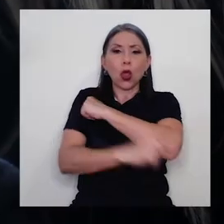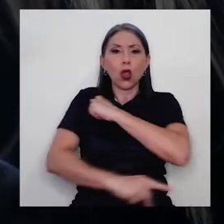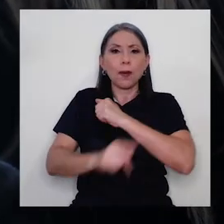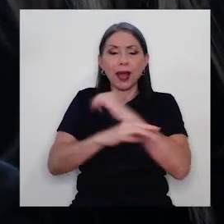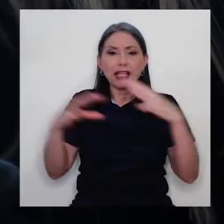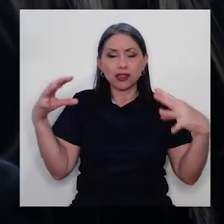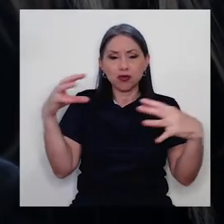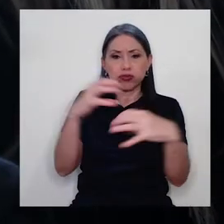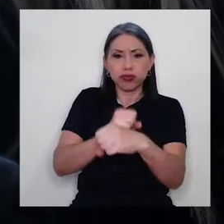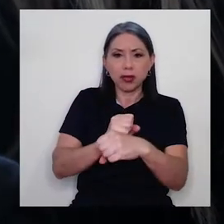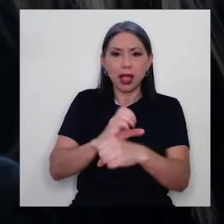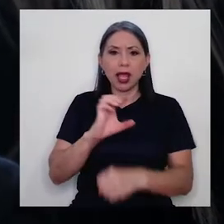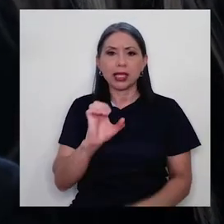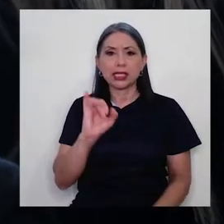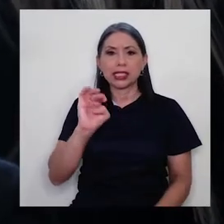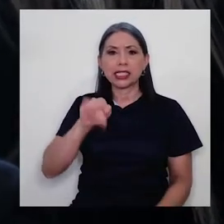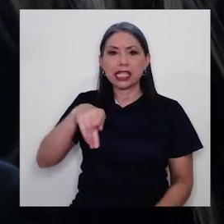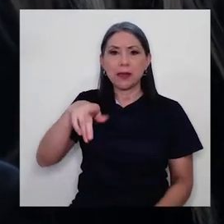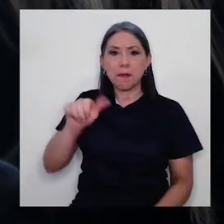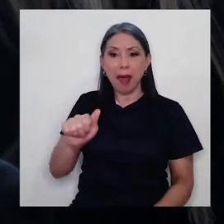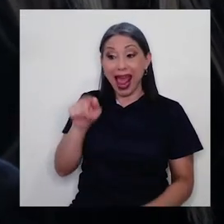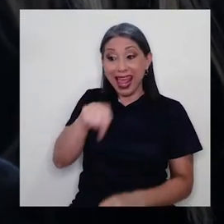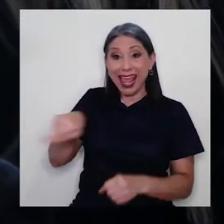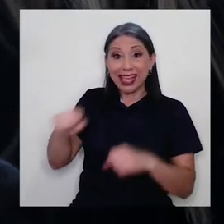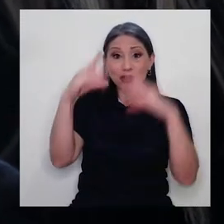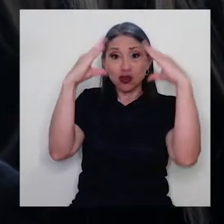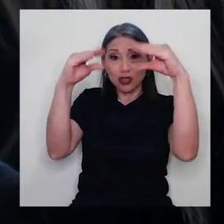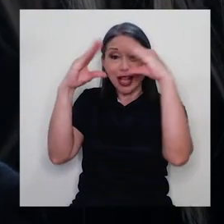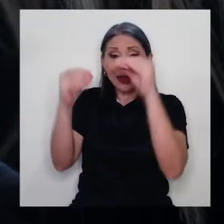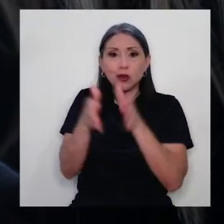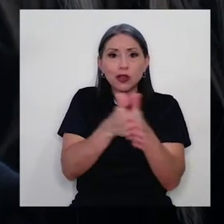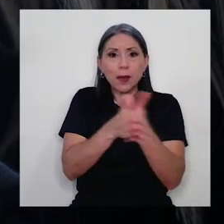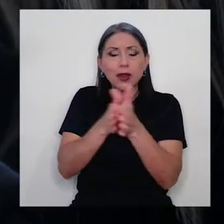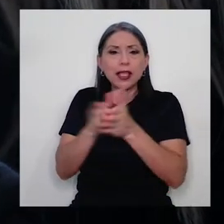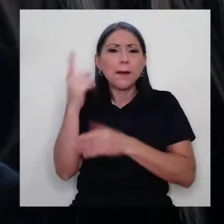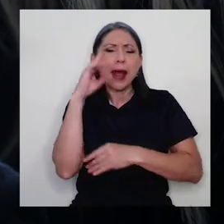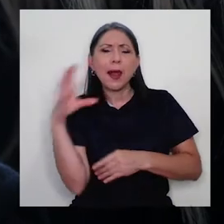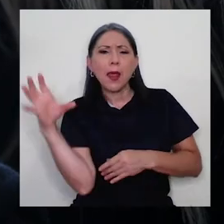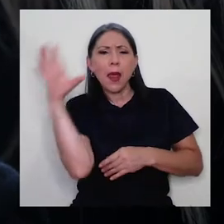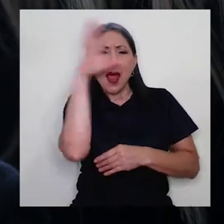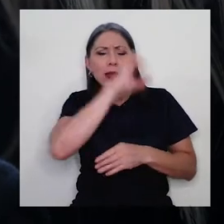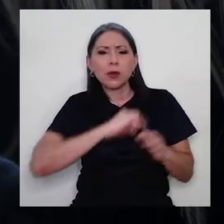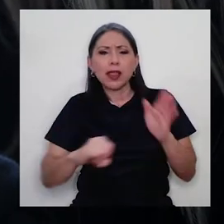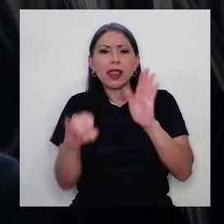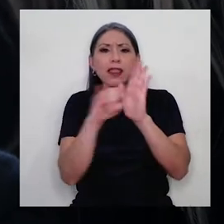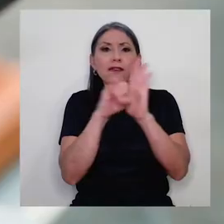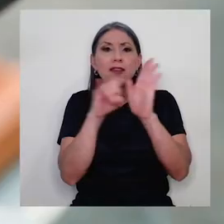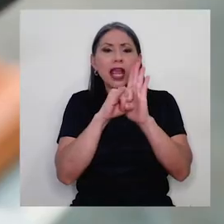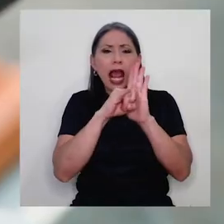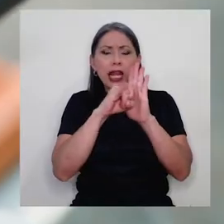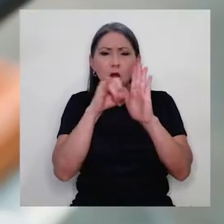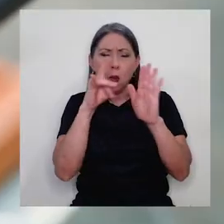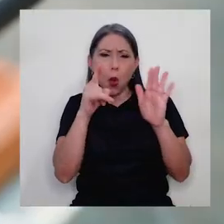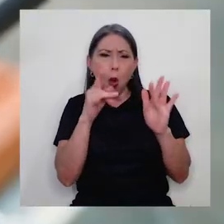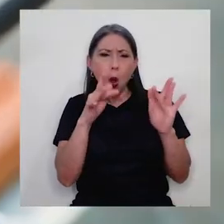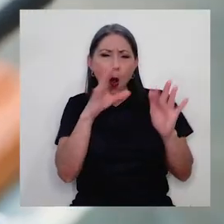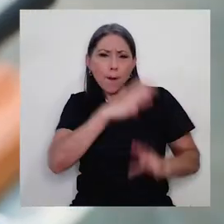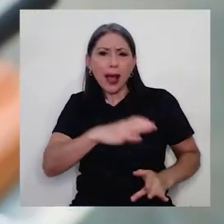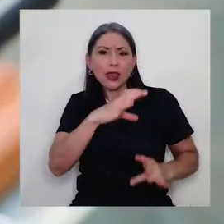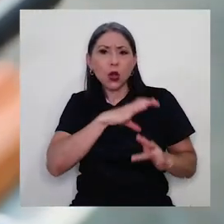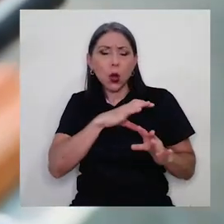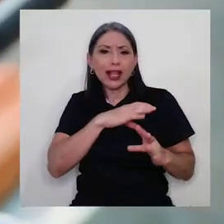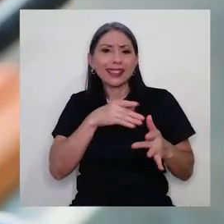El SIMPA aprovechará los datos para identificar patrones de comportamientos sociales y en particular el